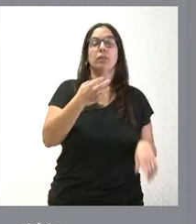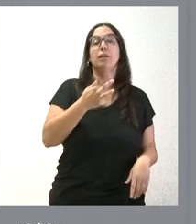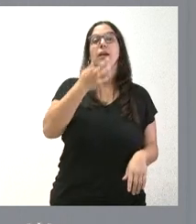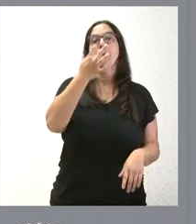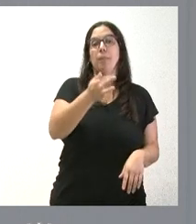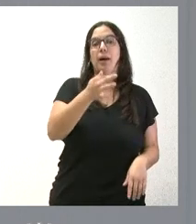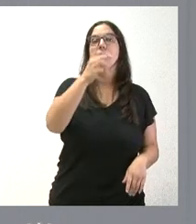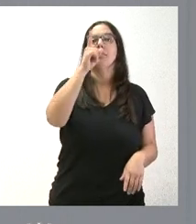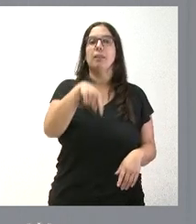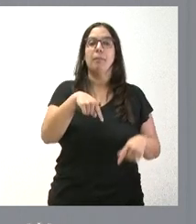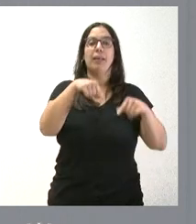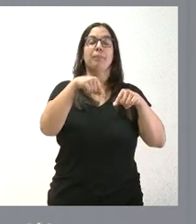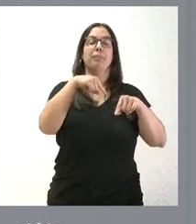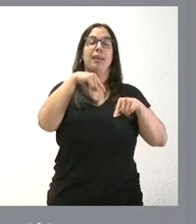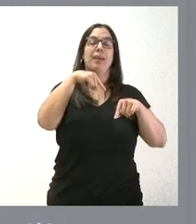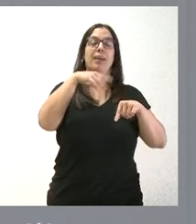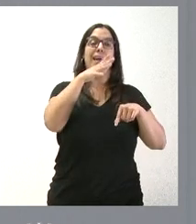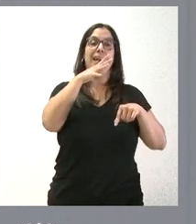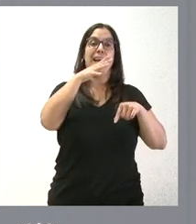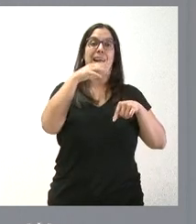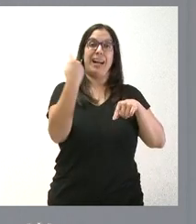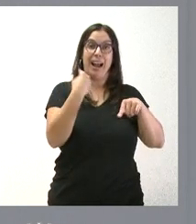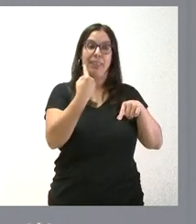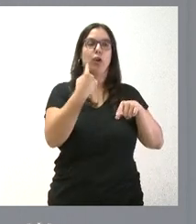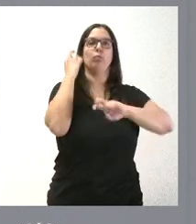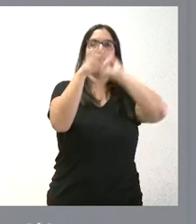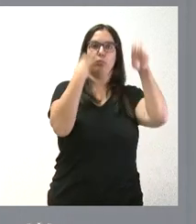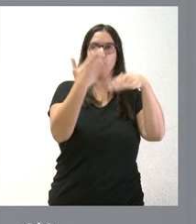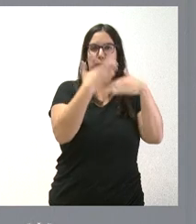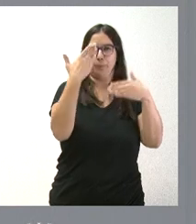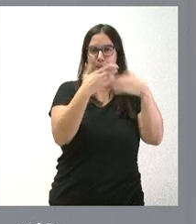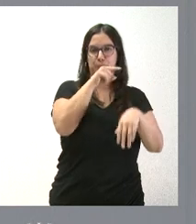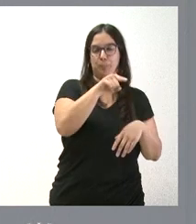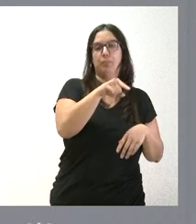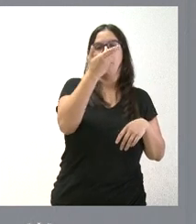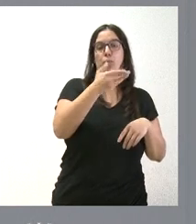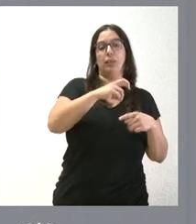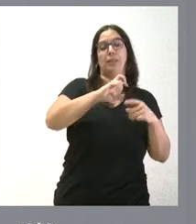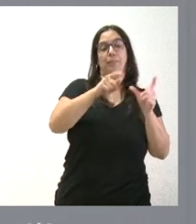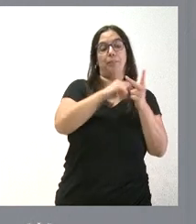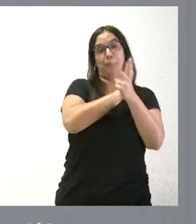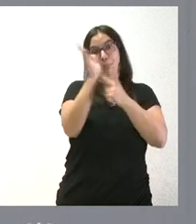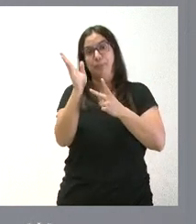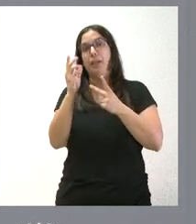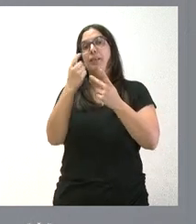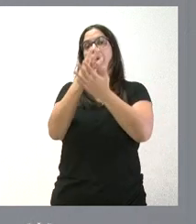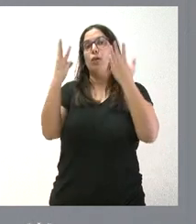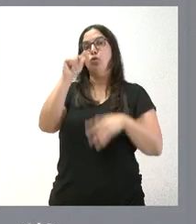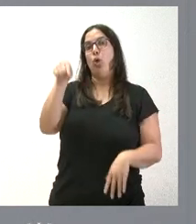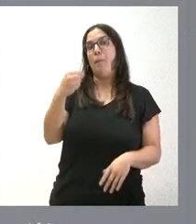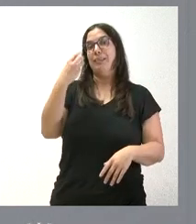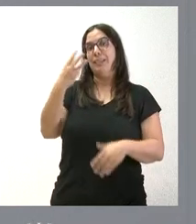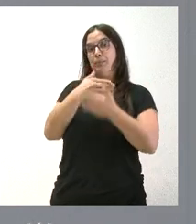su regadío. Por tanto, cifras ciertamente importantes. Y un segundo bloque de 18,3 millones de euros